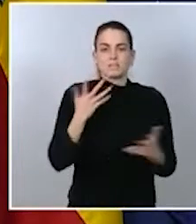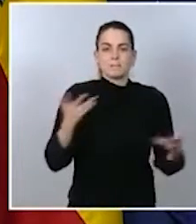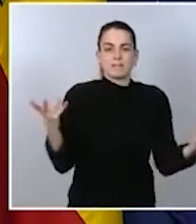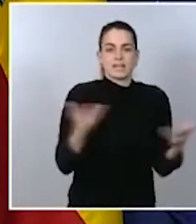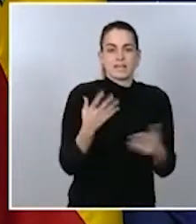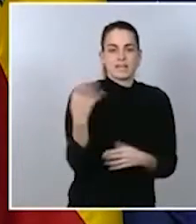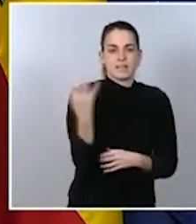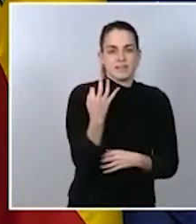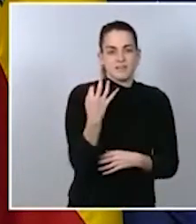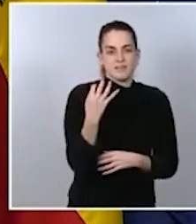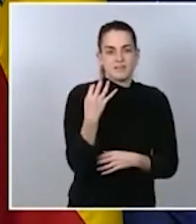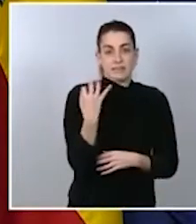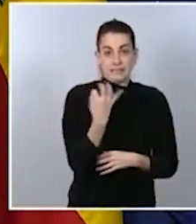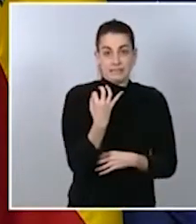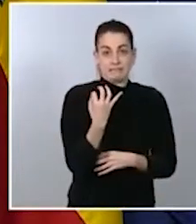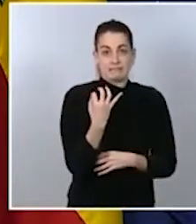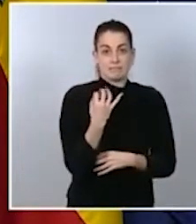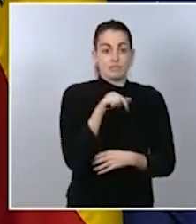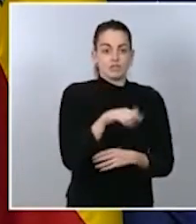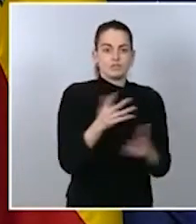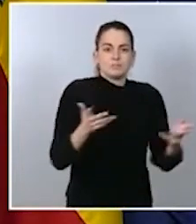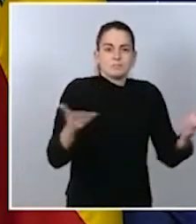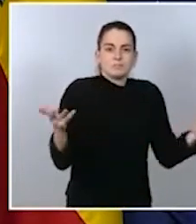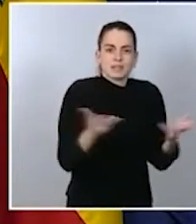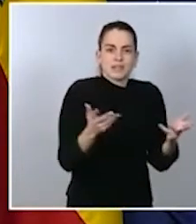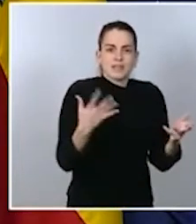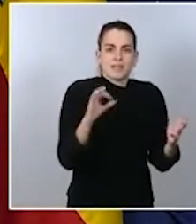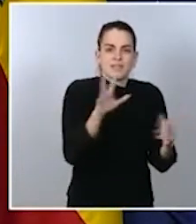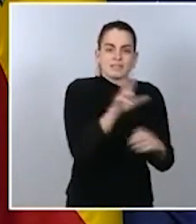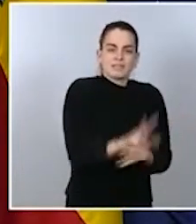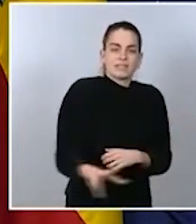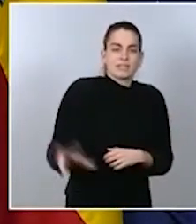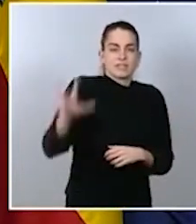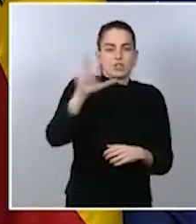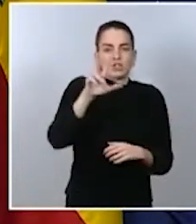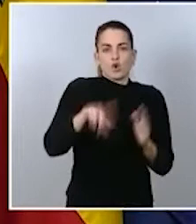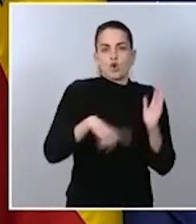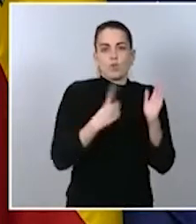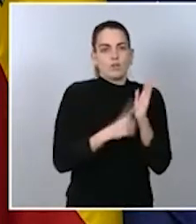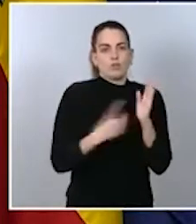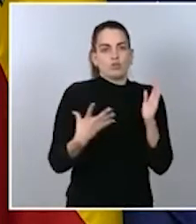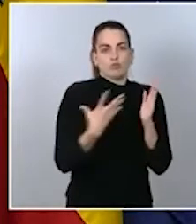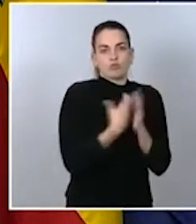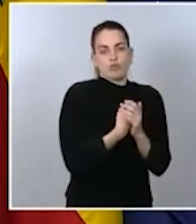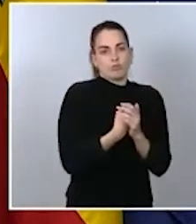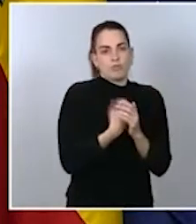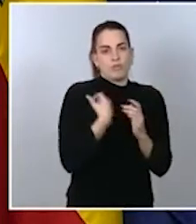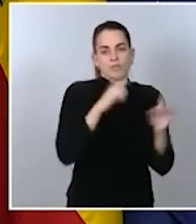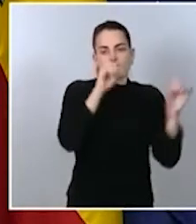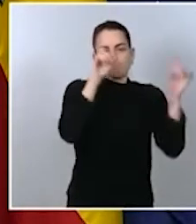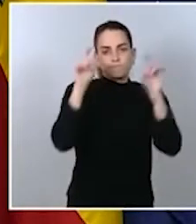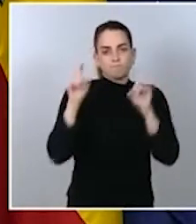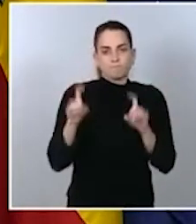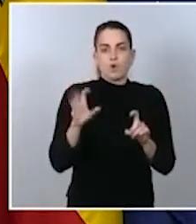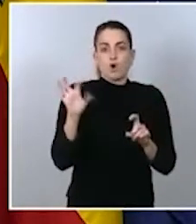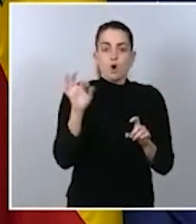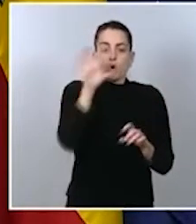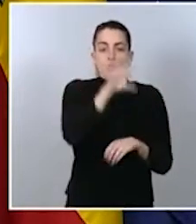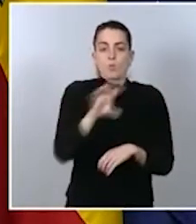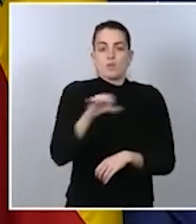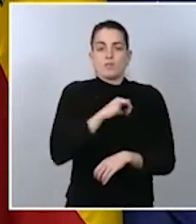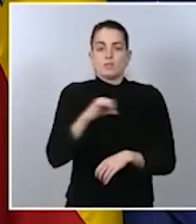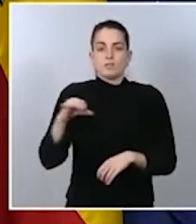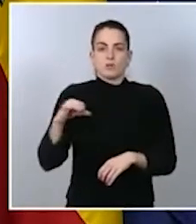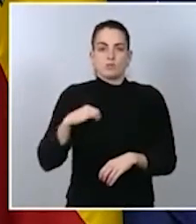que sea, por así decirlo, casi en todo el territorio nacional o en un número importante de comunidades autónomas, y que